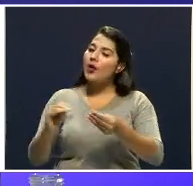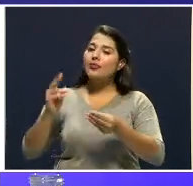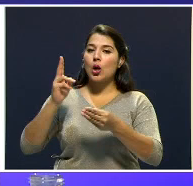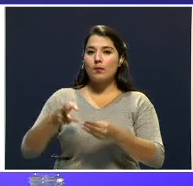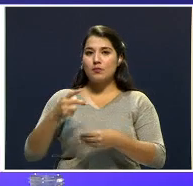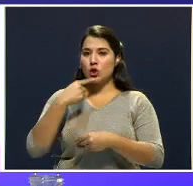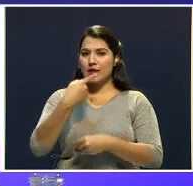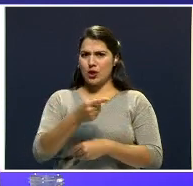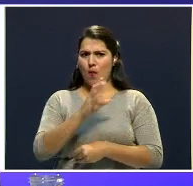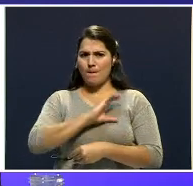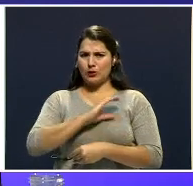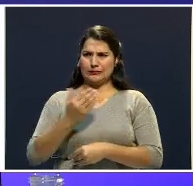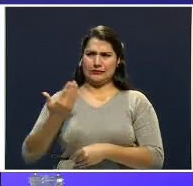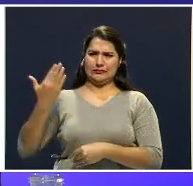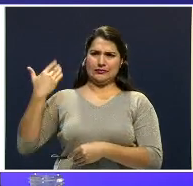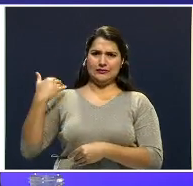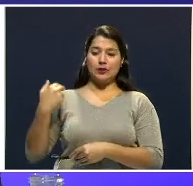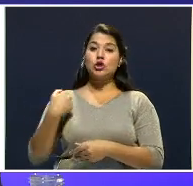así lo decimos en el libro.